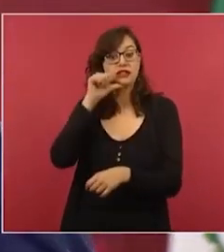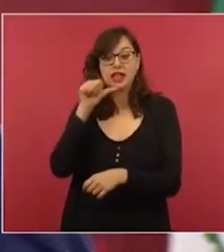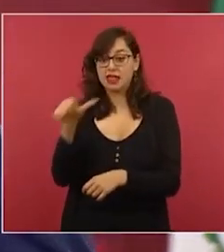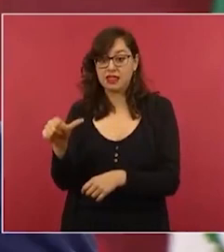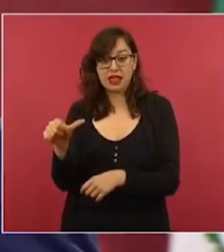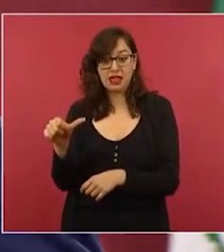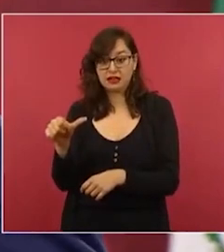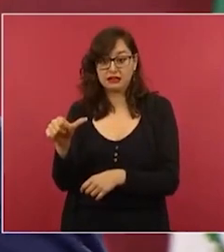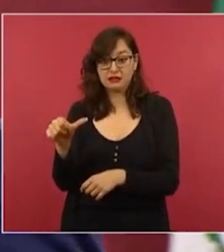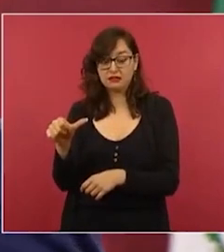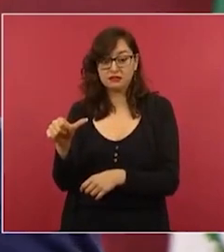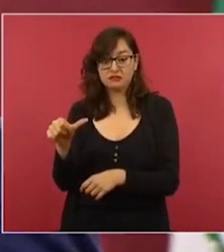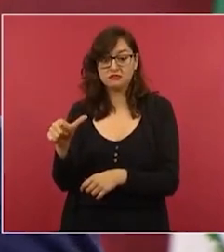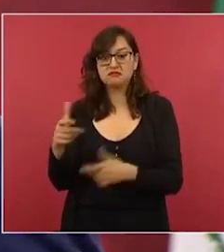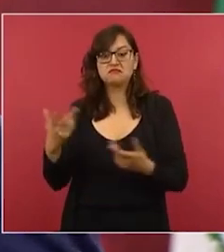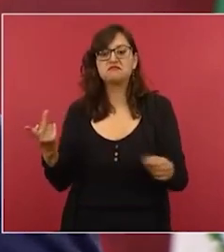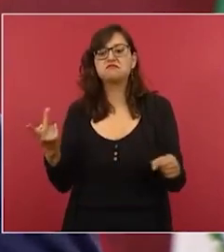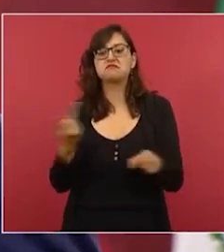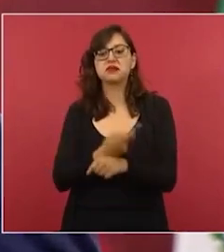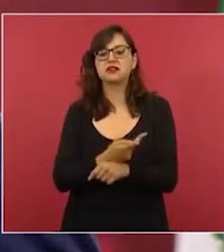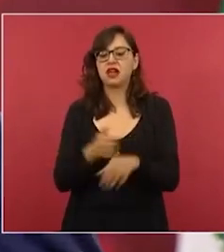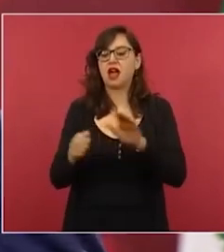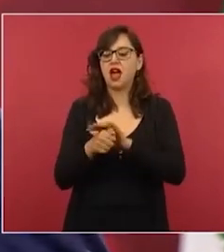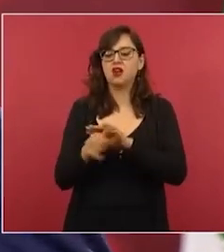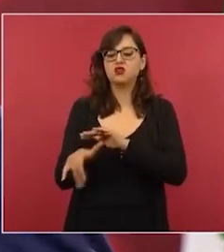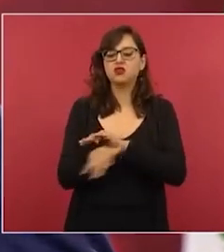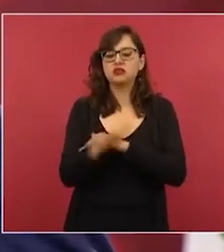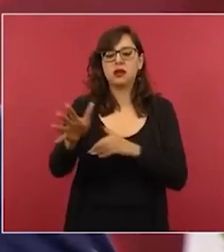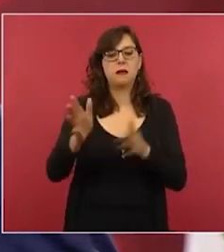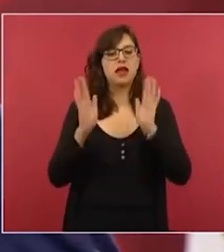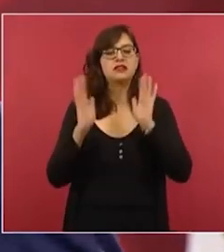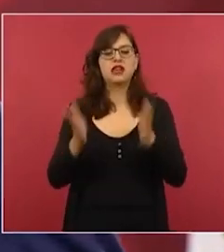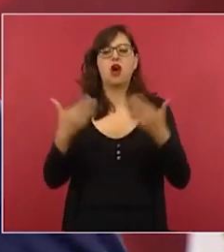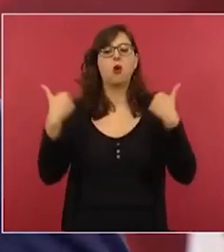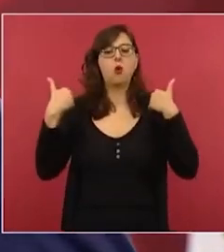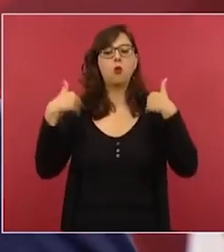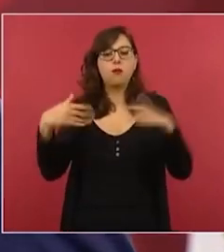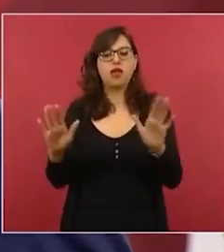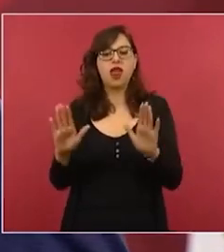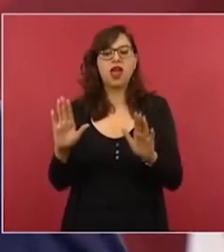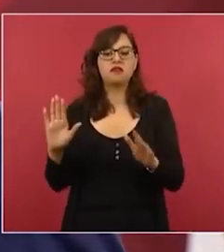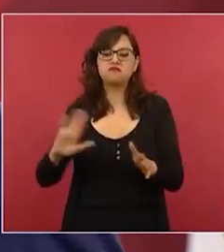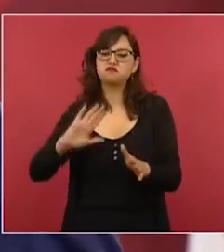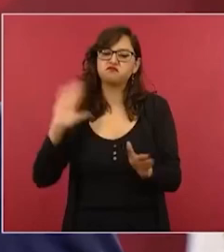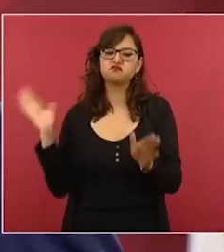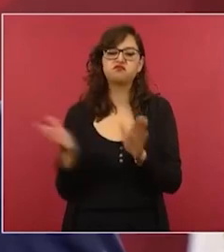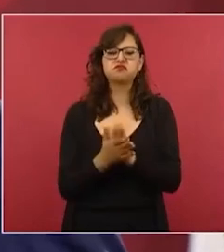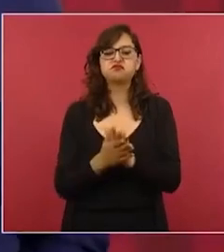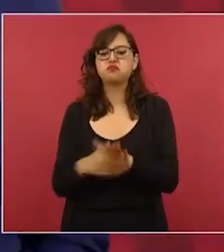hubiesen cerrado el caso de Yotinapa y hubiesen dado carpetazo